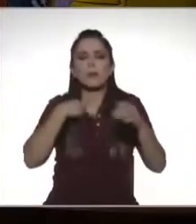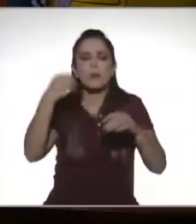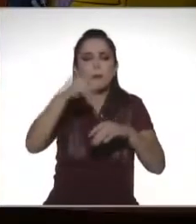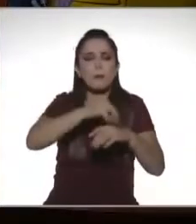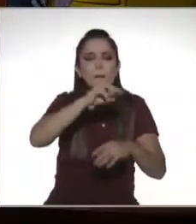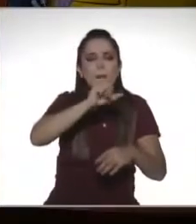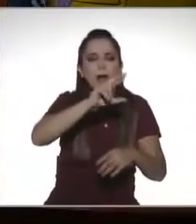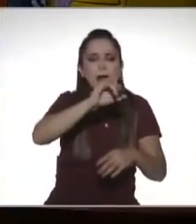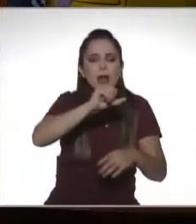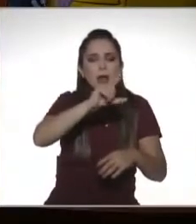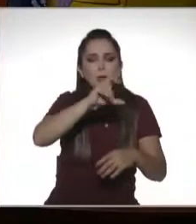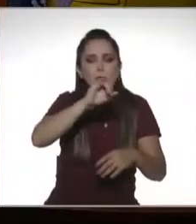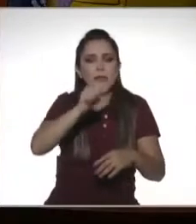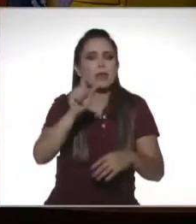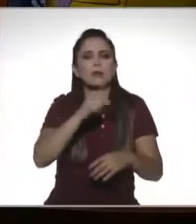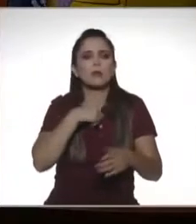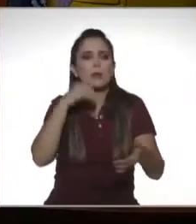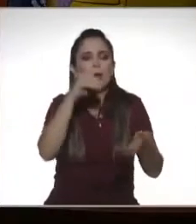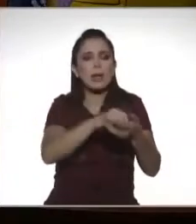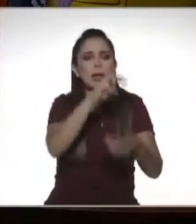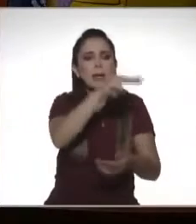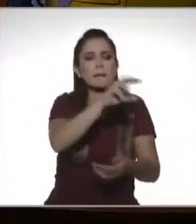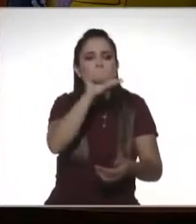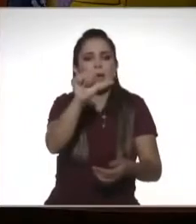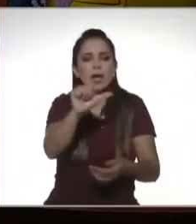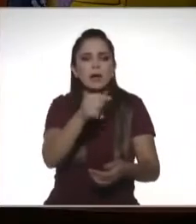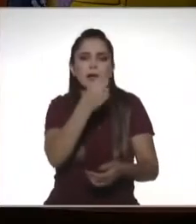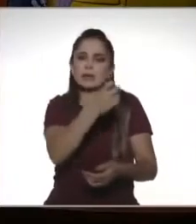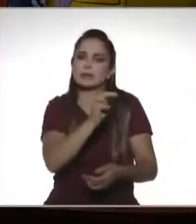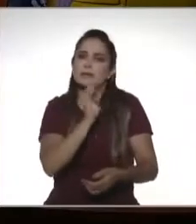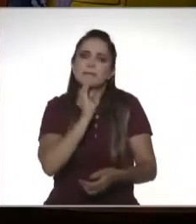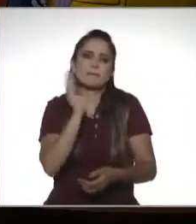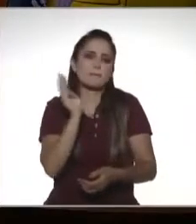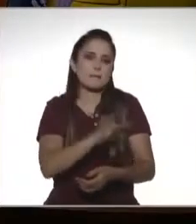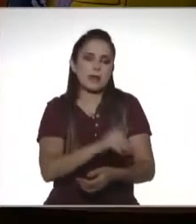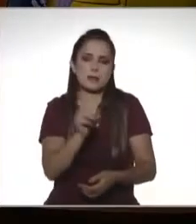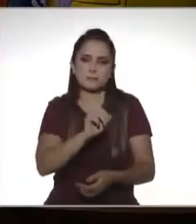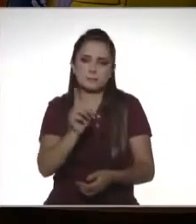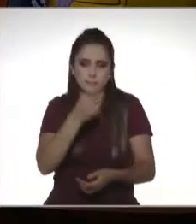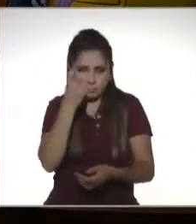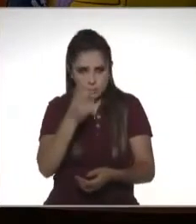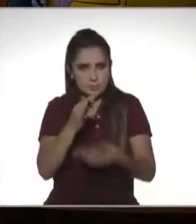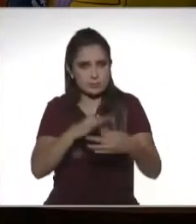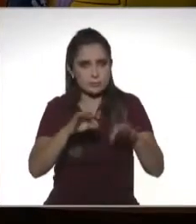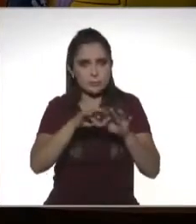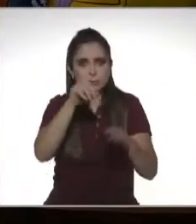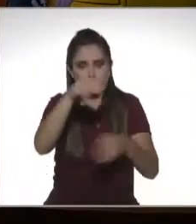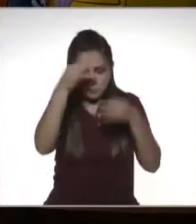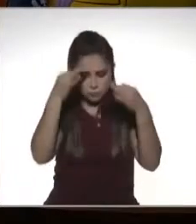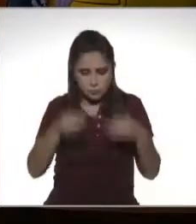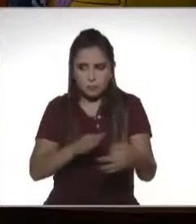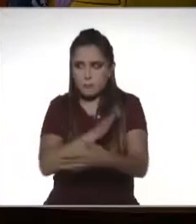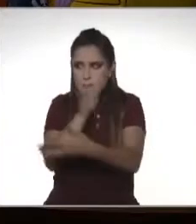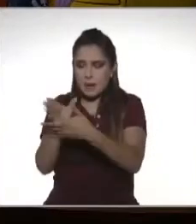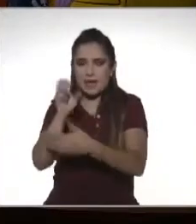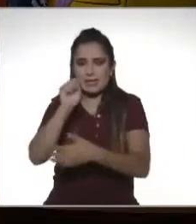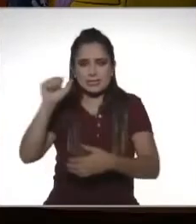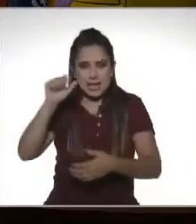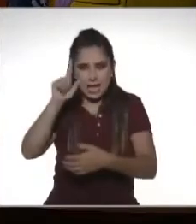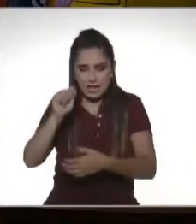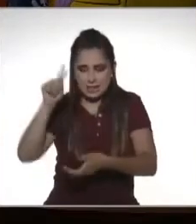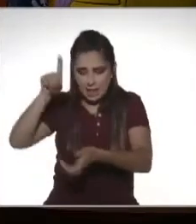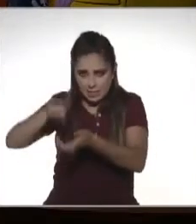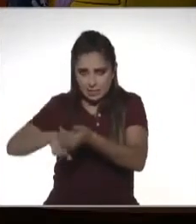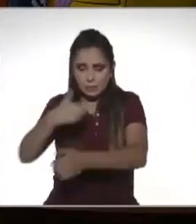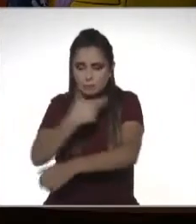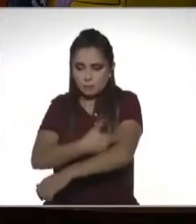le puse MA. Y todo eso cambia. Entonces es importante que se vaya directamente con la autoridad, que se haga la